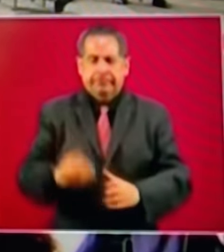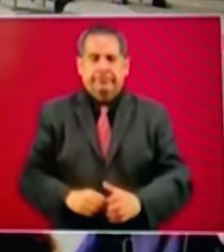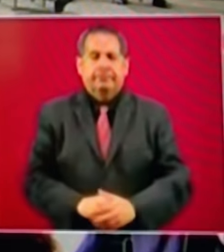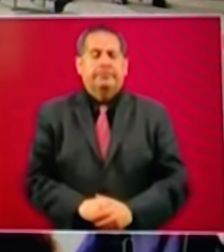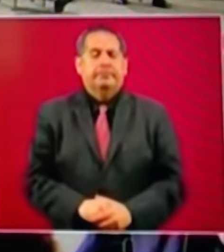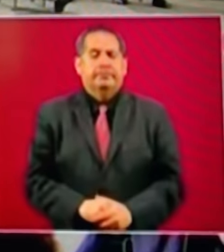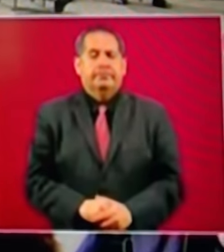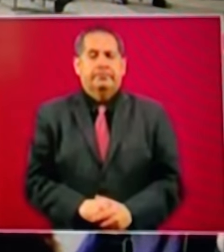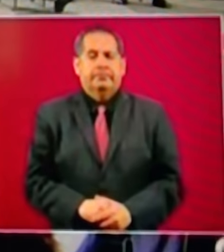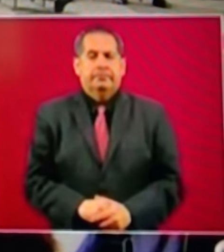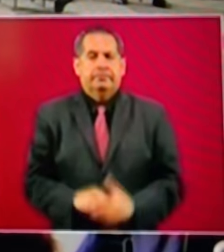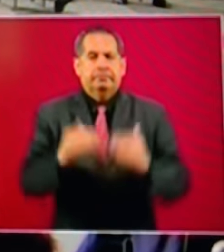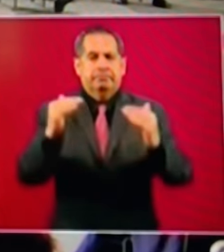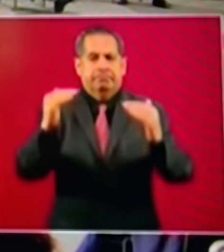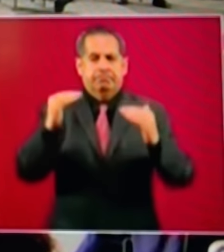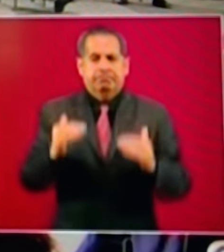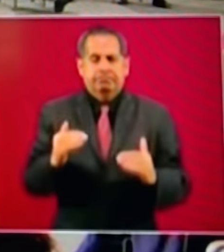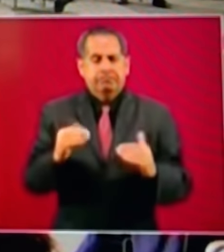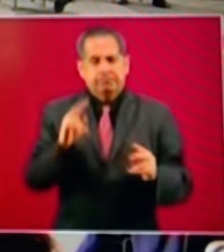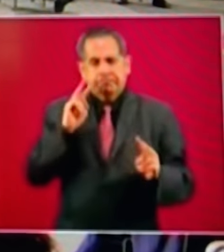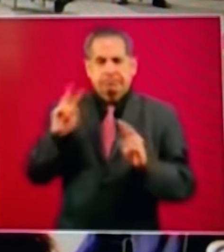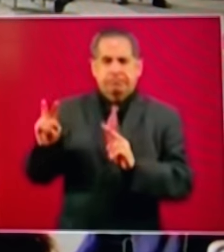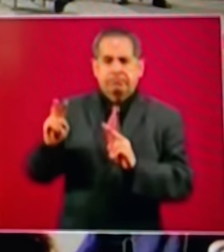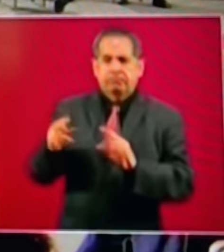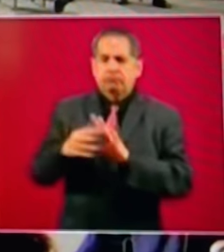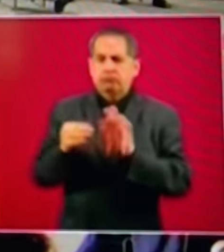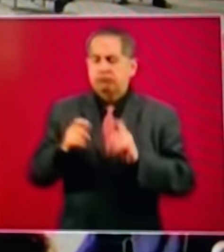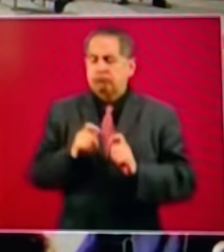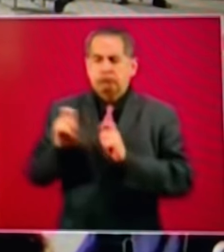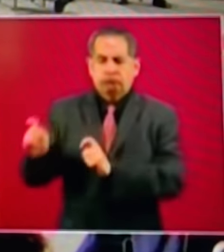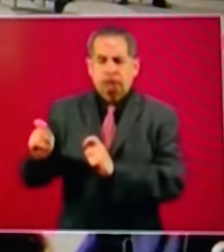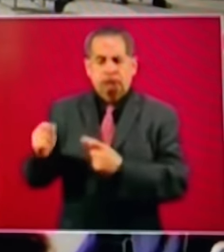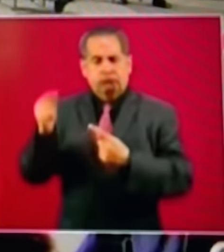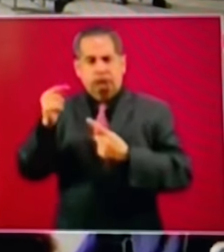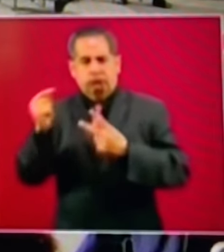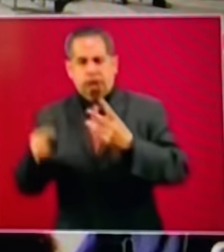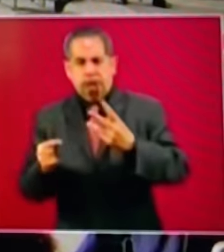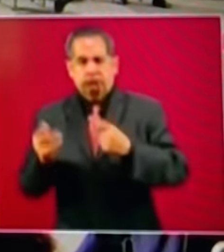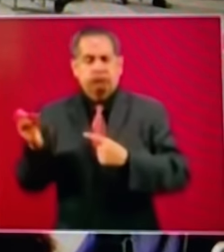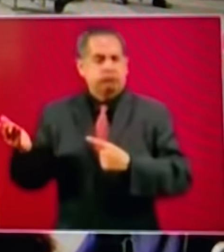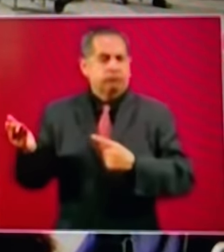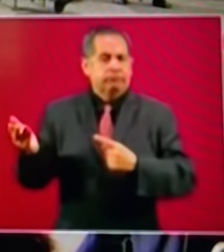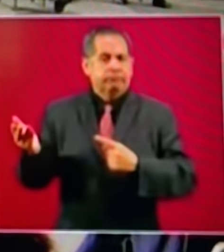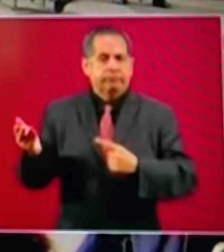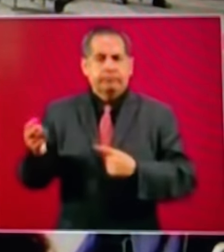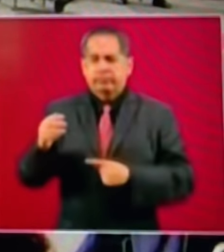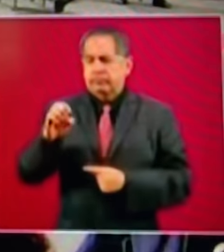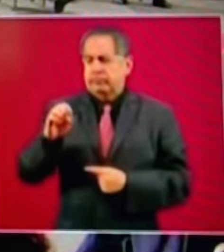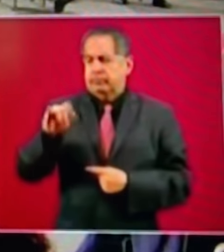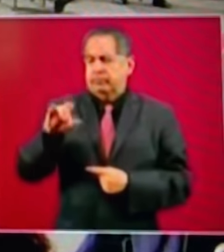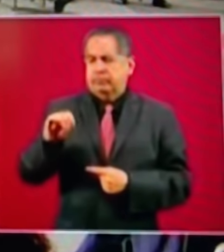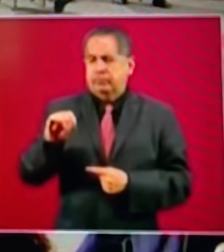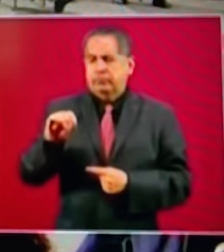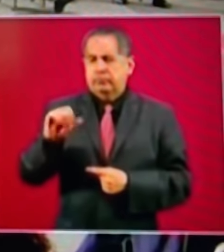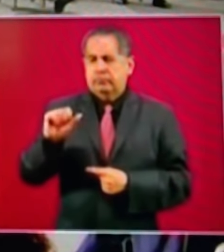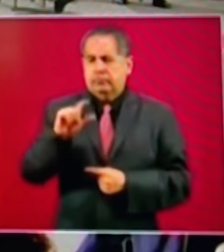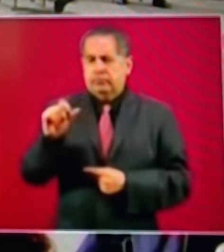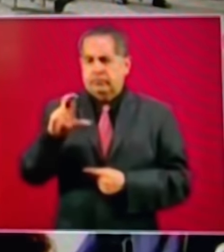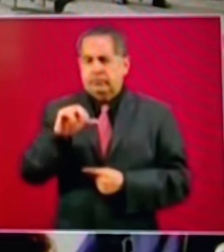a continuación harán uso de la palabra en este orden el señor Emilio Azcárraga presidente